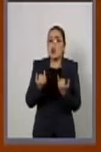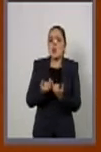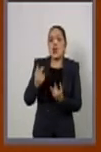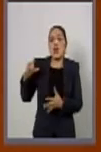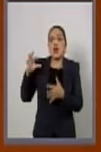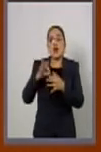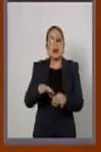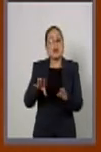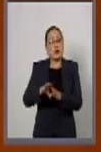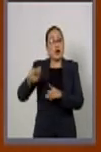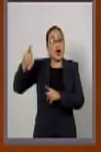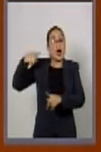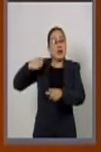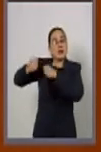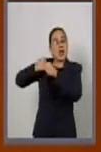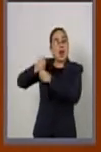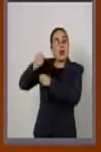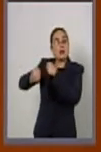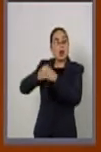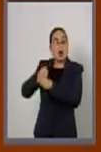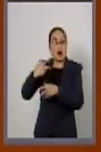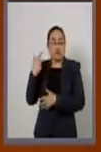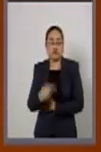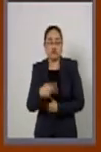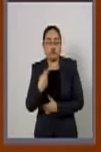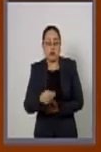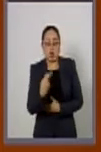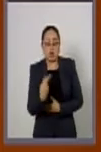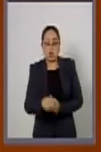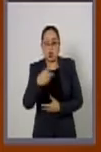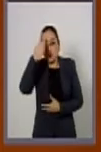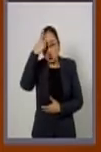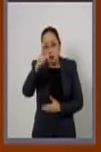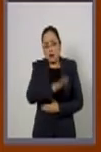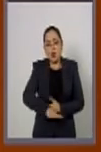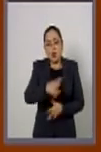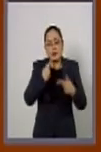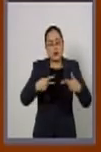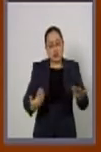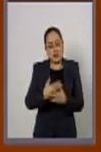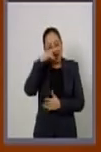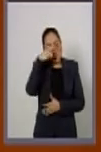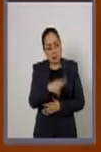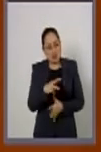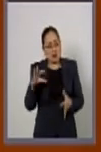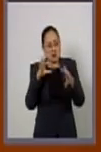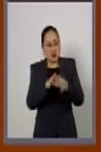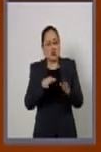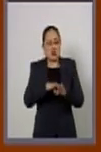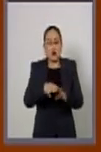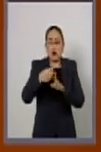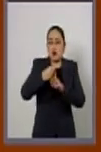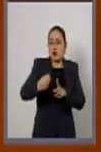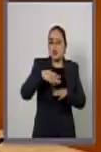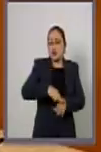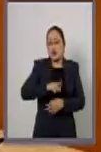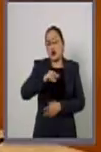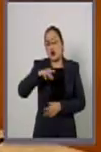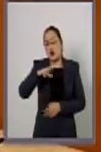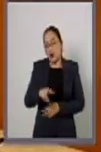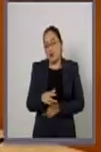construidas durante décadas como patrimonio público de los mexicanos en el dominio de la energía nuclear y todas sus aplicaciones.